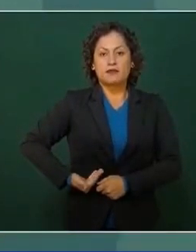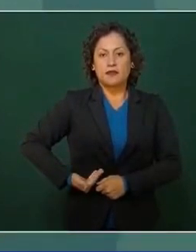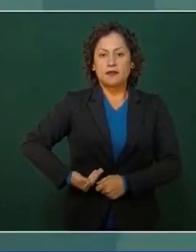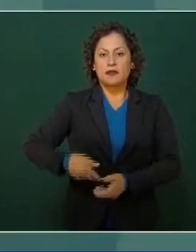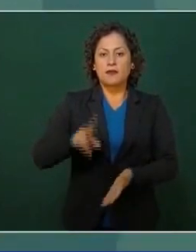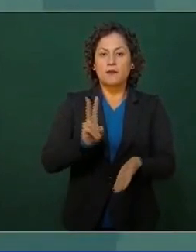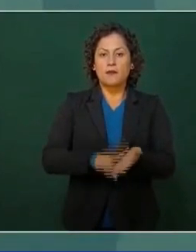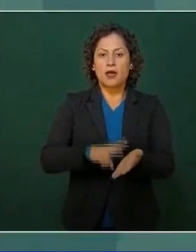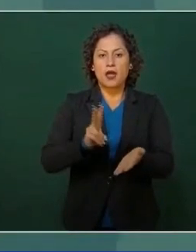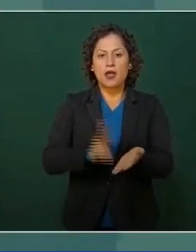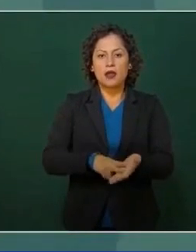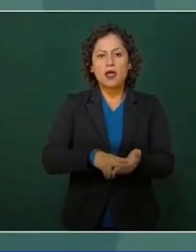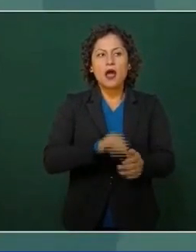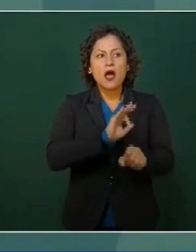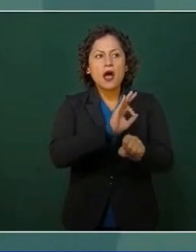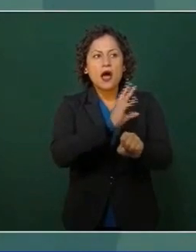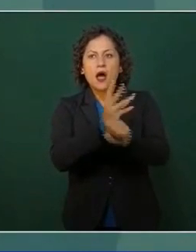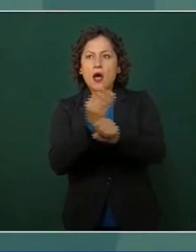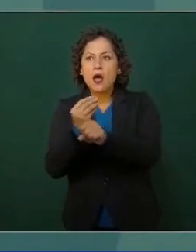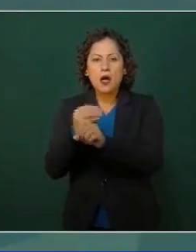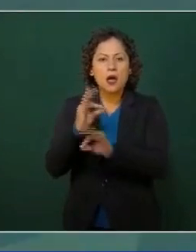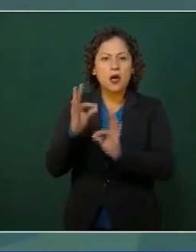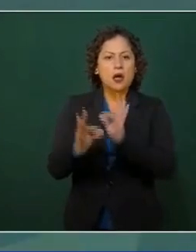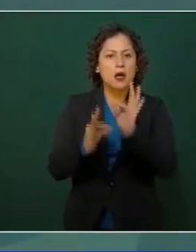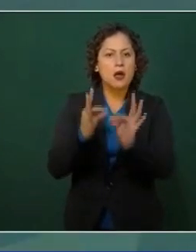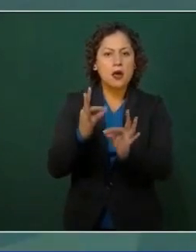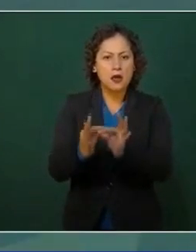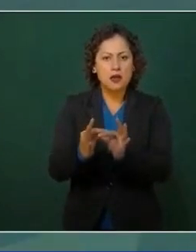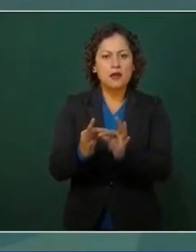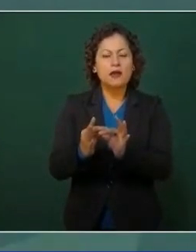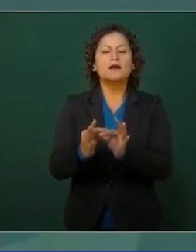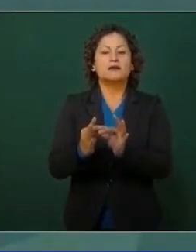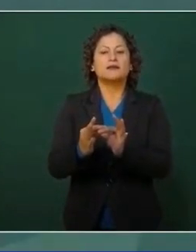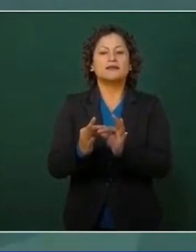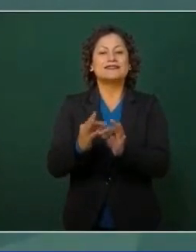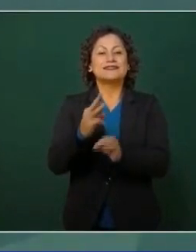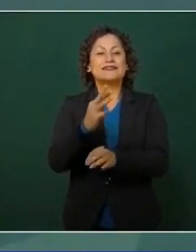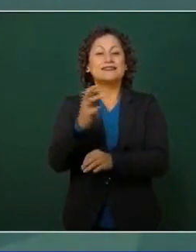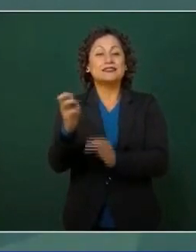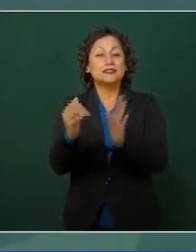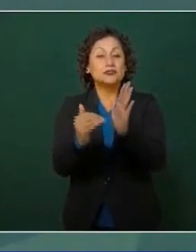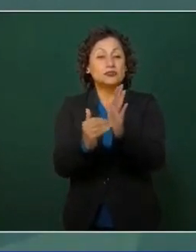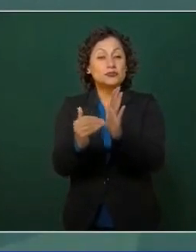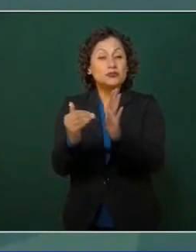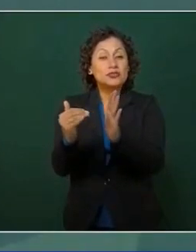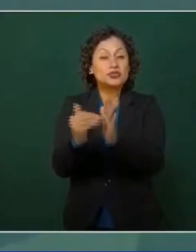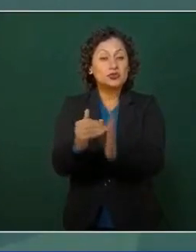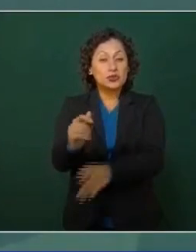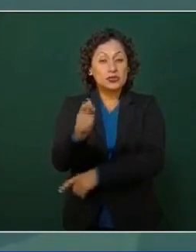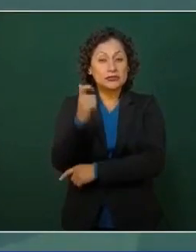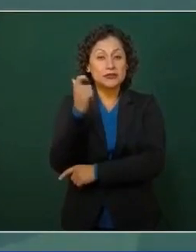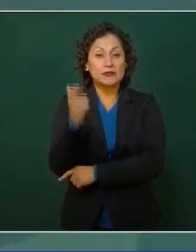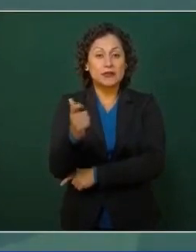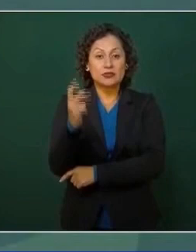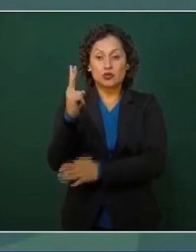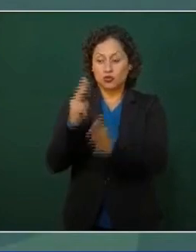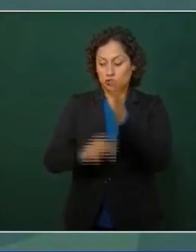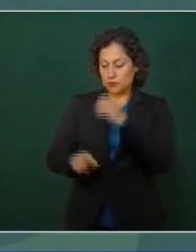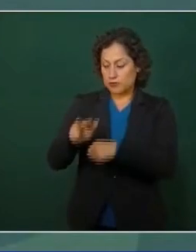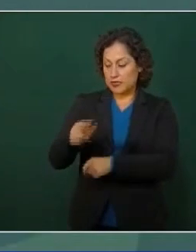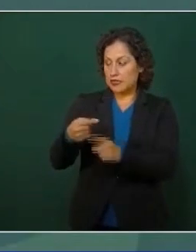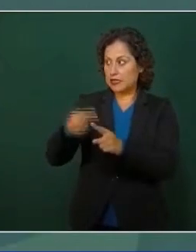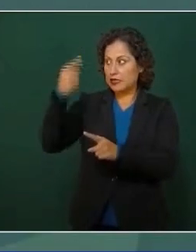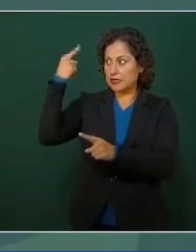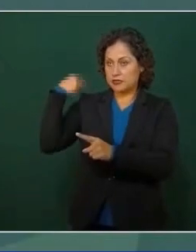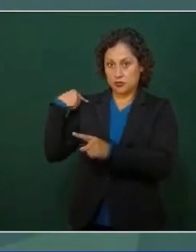mil 600 millones de pesos en el 2018 y el año pasado ejercimos